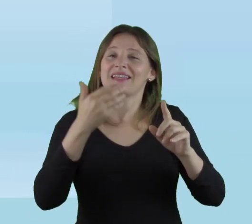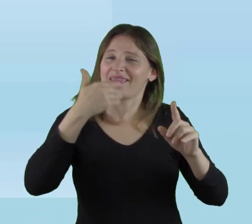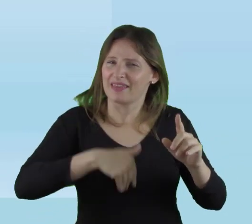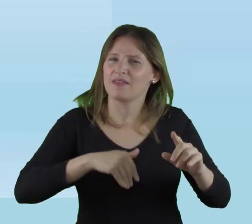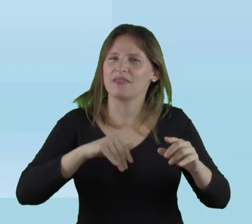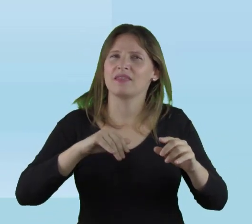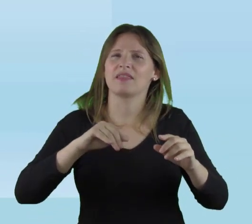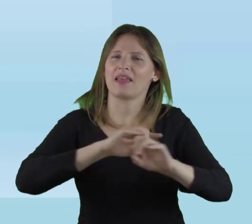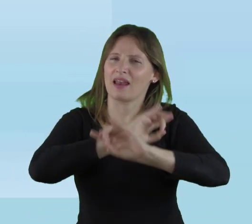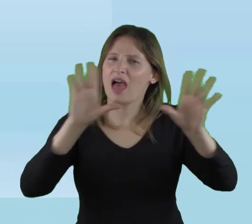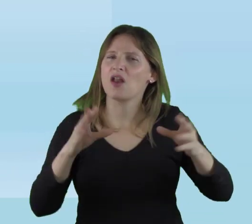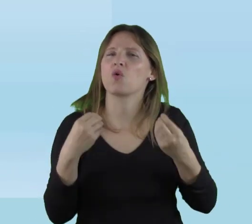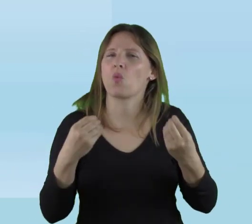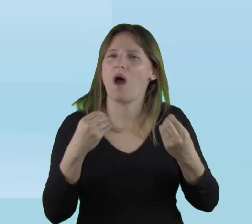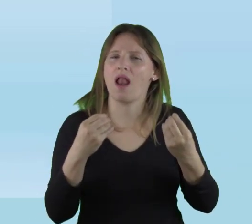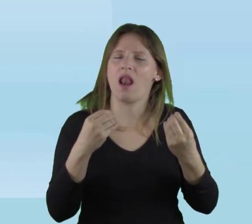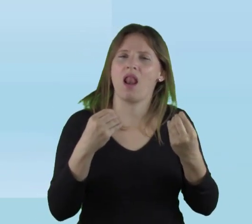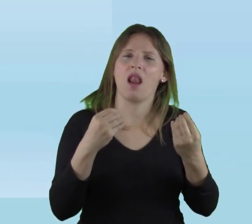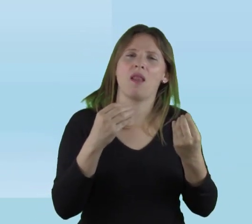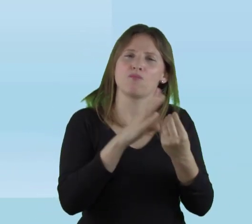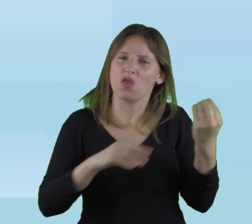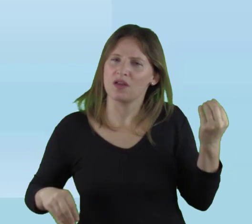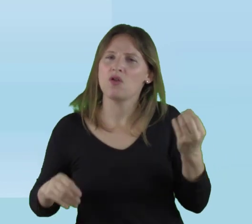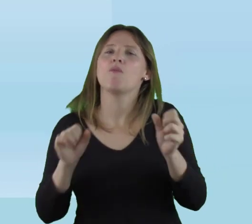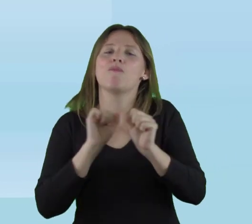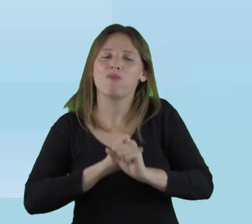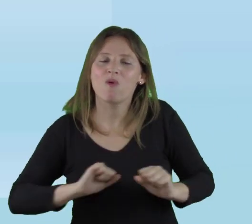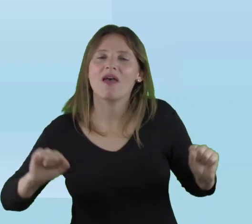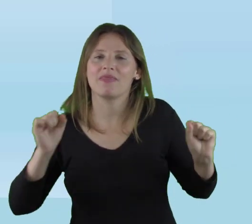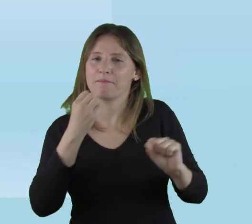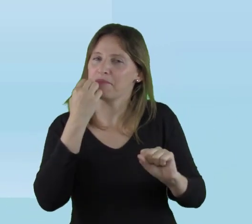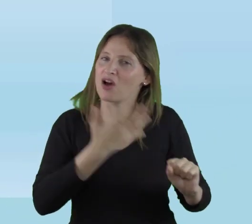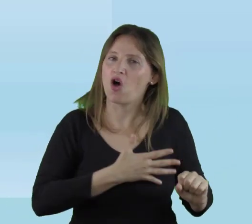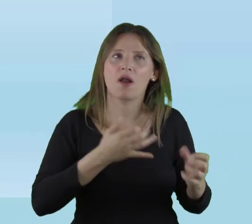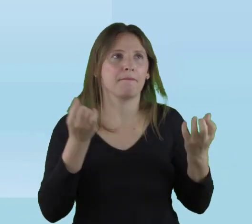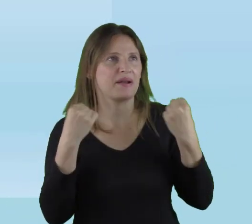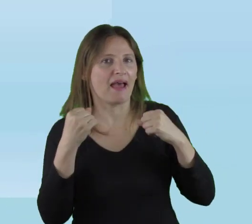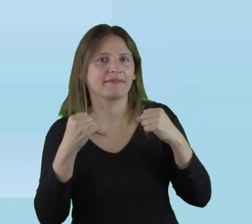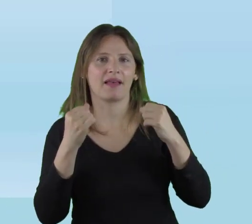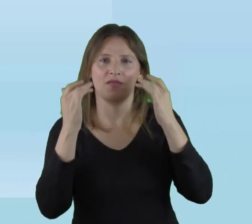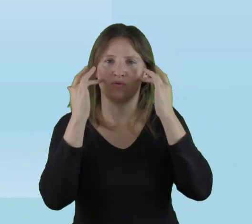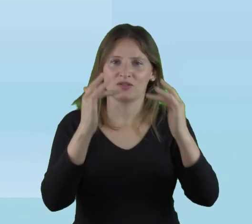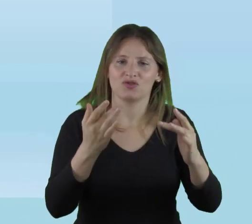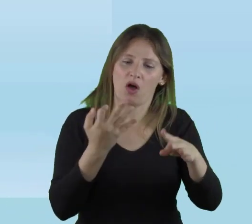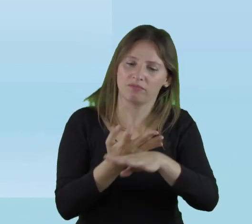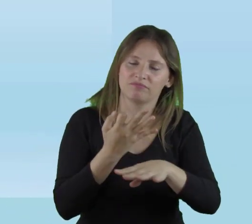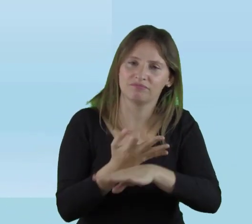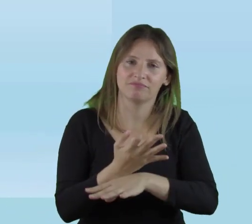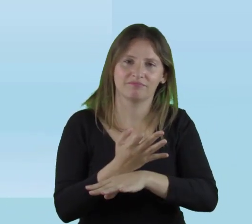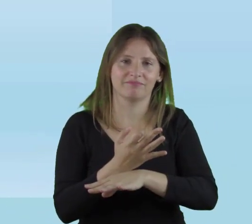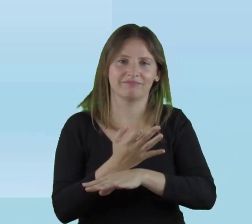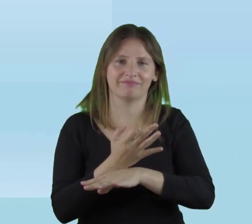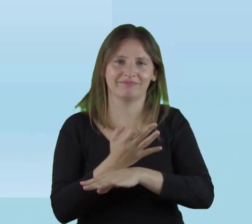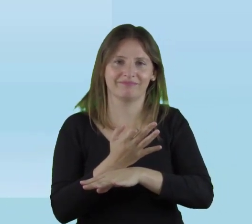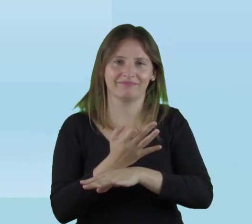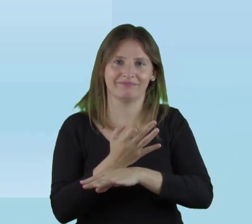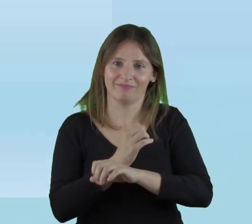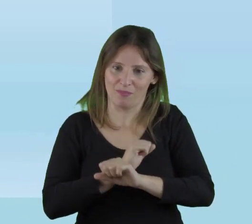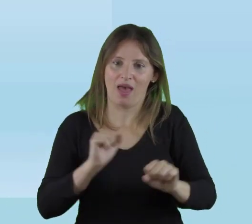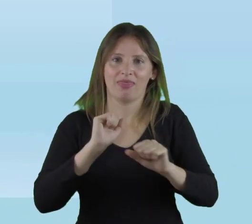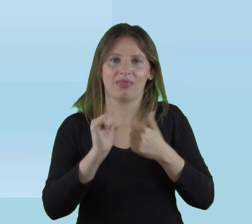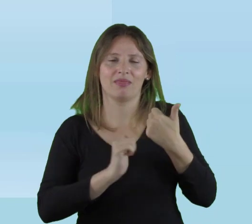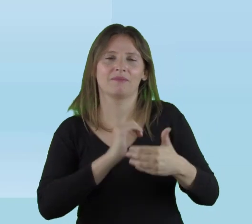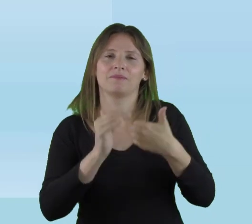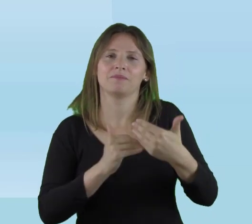progresar en nuestras prácticas educativas, en nuestras prácticas pedagógicas. Solo así.